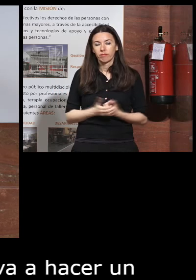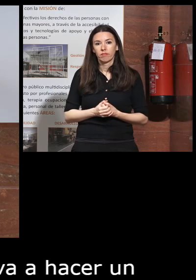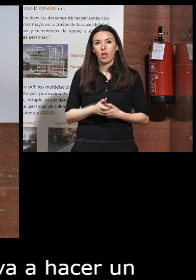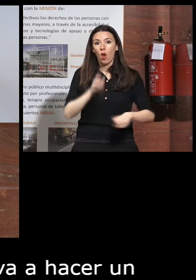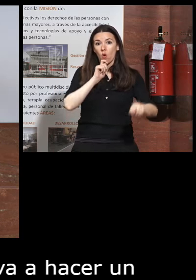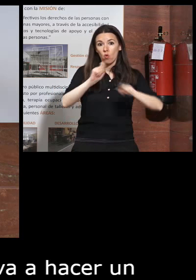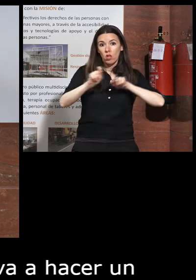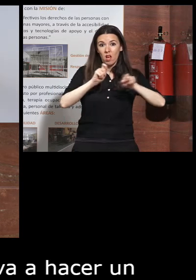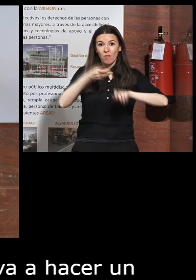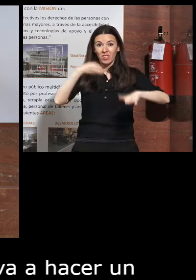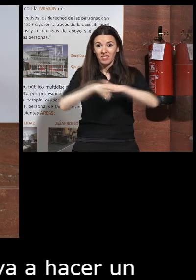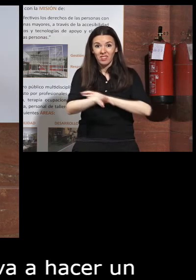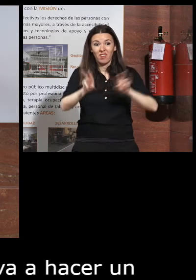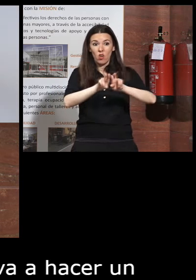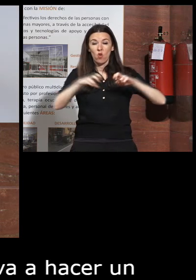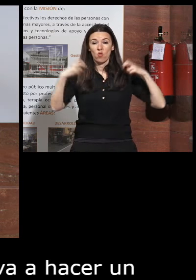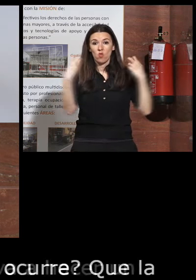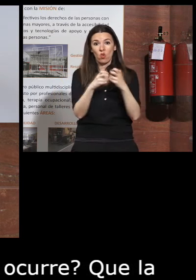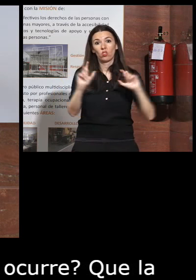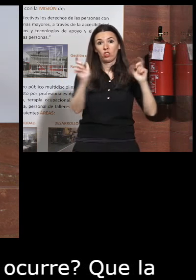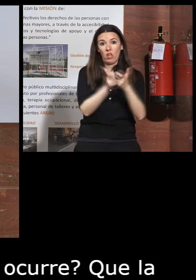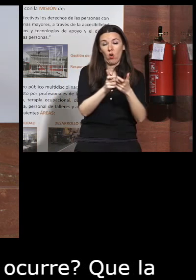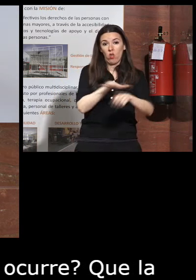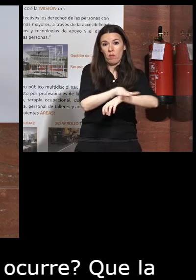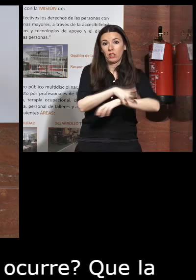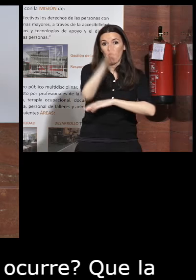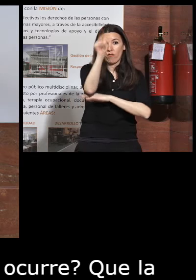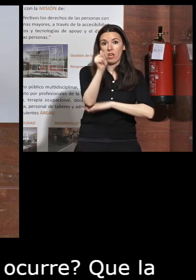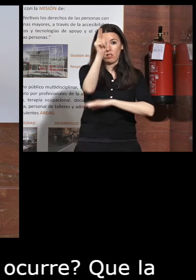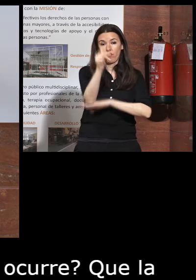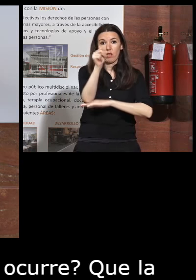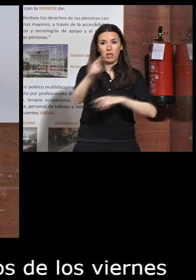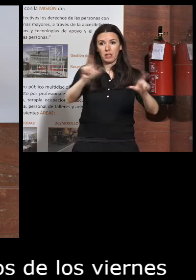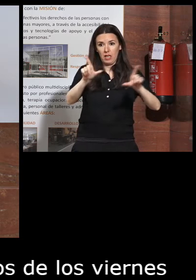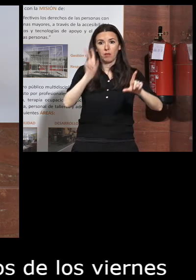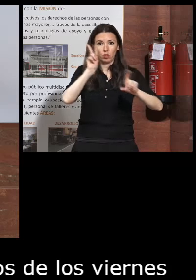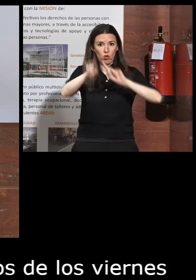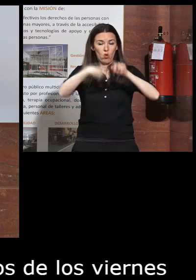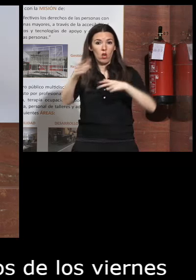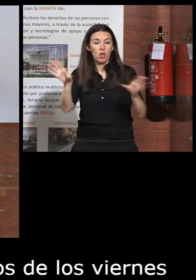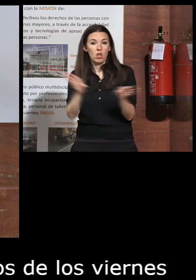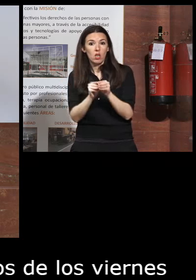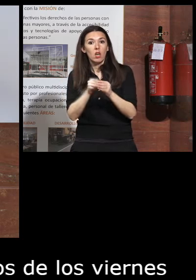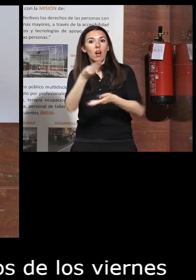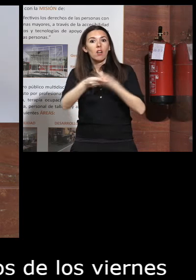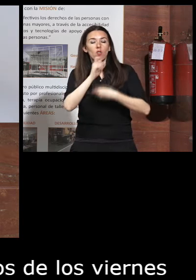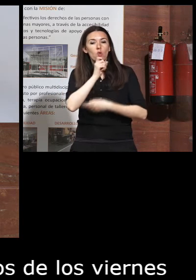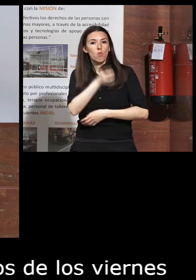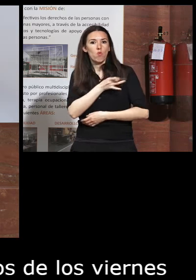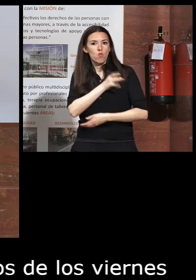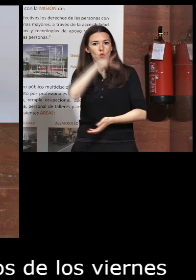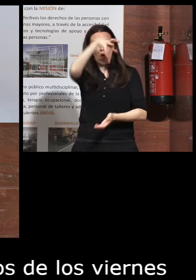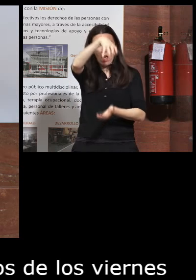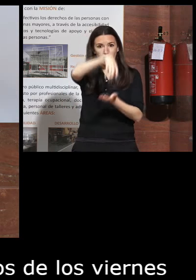rueda de prensa del consejo de ministros de los viernes que podéis ver en la televisión y luego podéis ver el resumen se hace en el palacio de la Moncloa en un